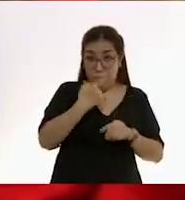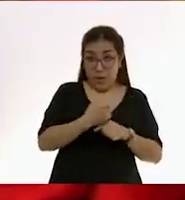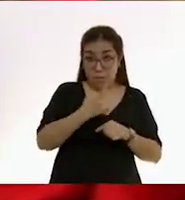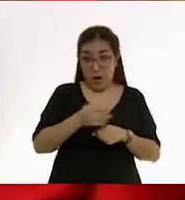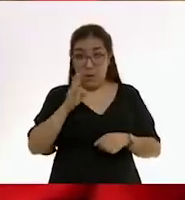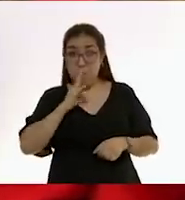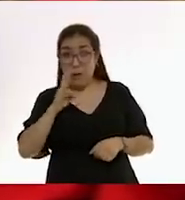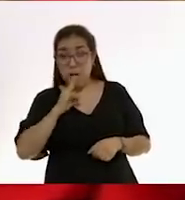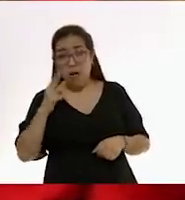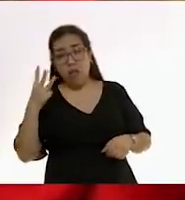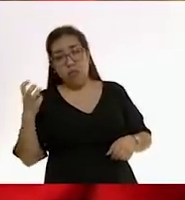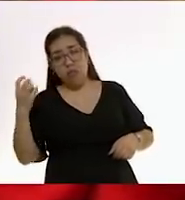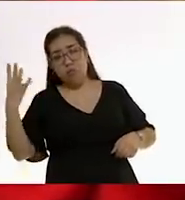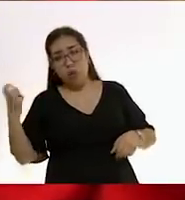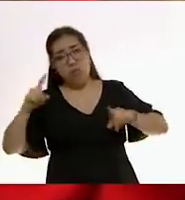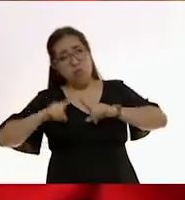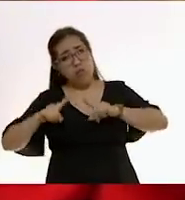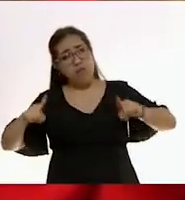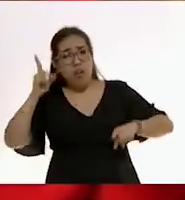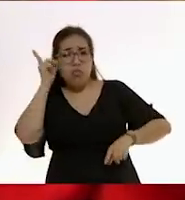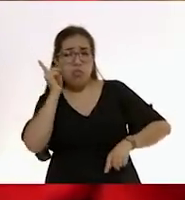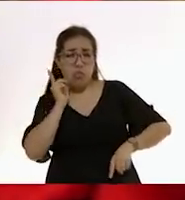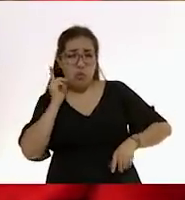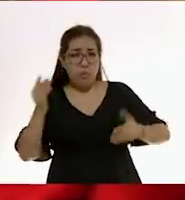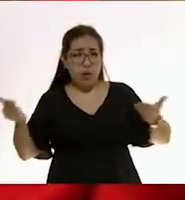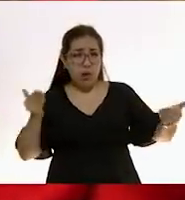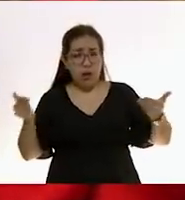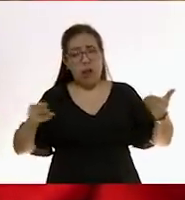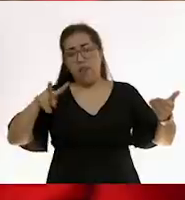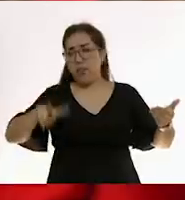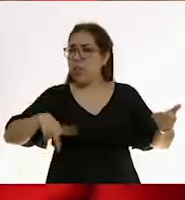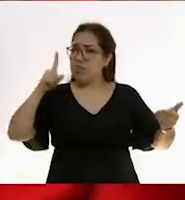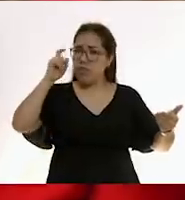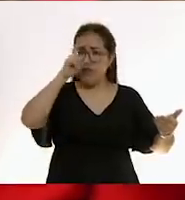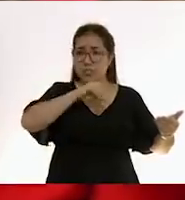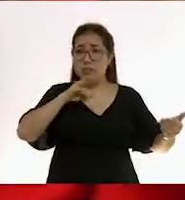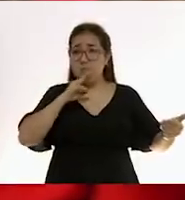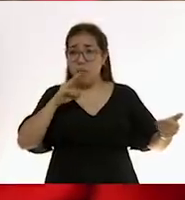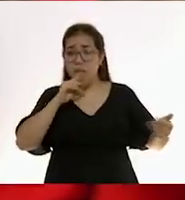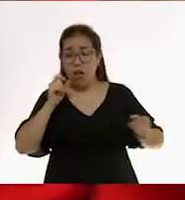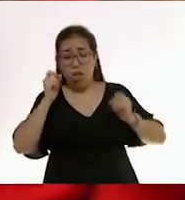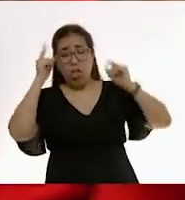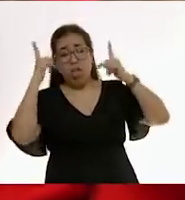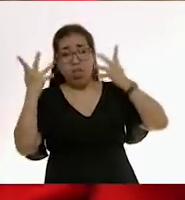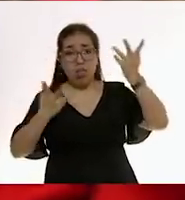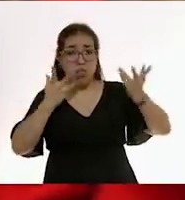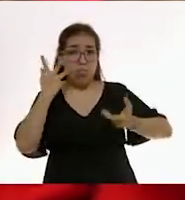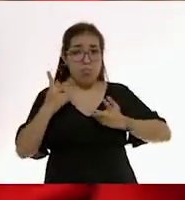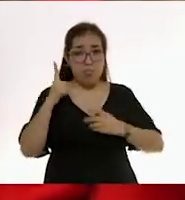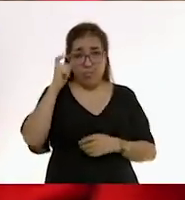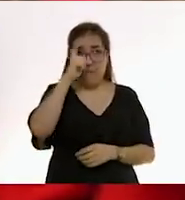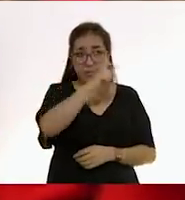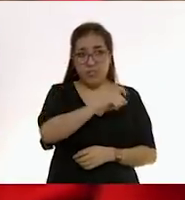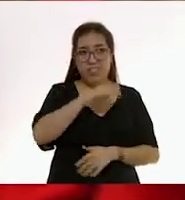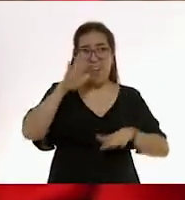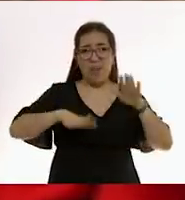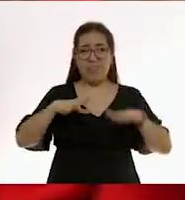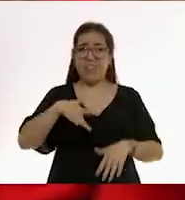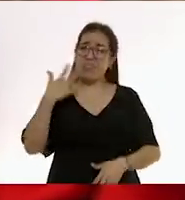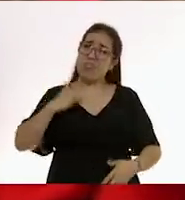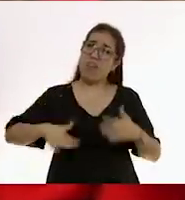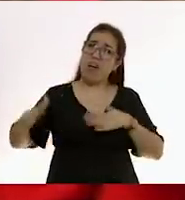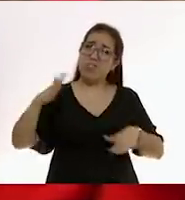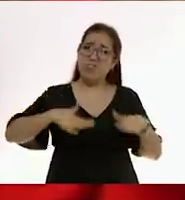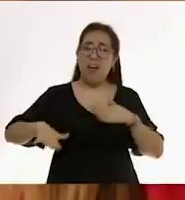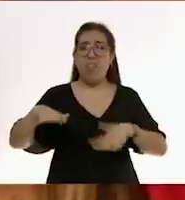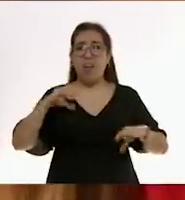mamá está en fase 3 o 4, que son fases de sueño profundo, le va a costar mucho trabajo a la mamá despertarse. Nos sentimos como muy cansados